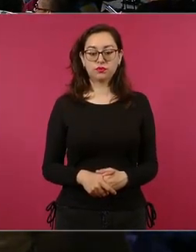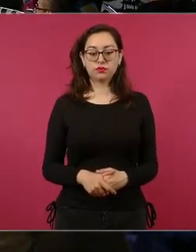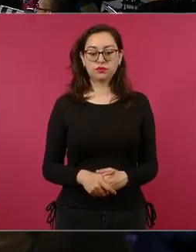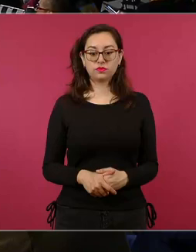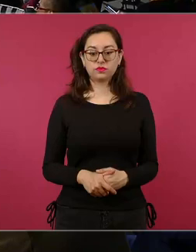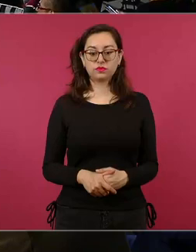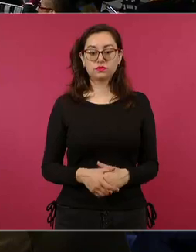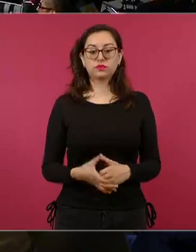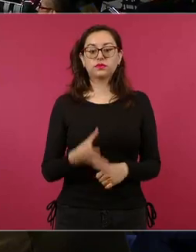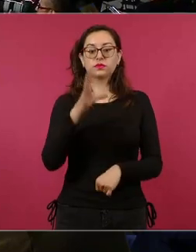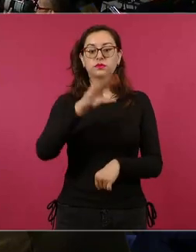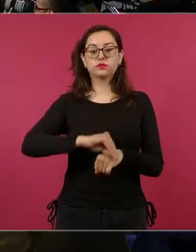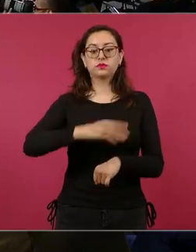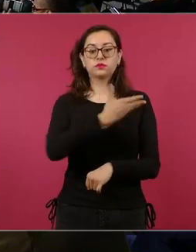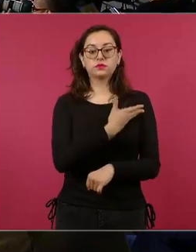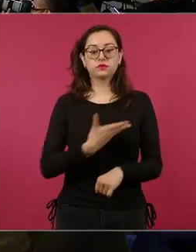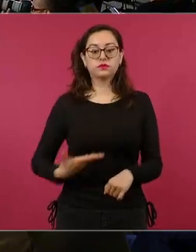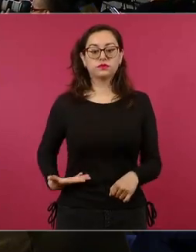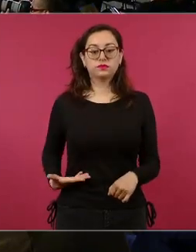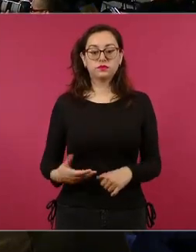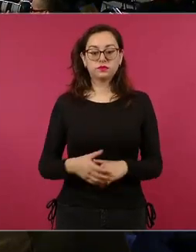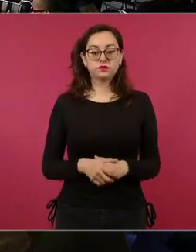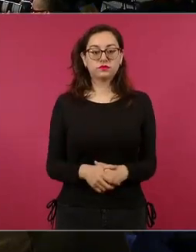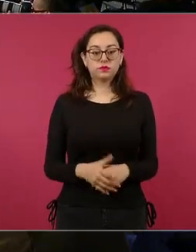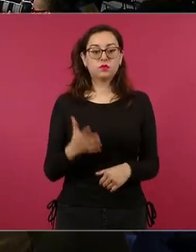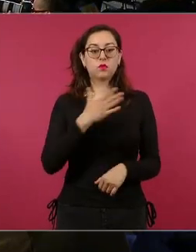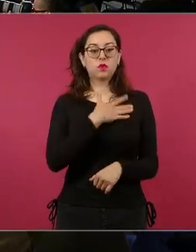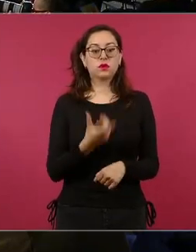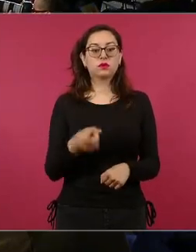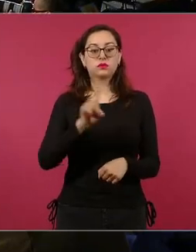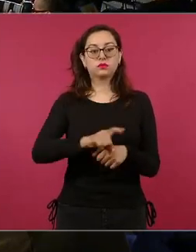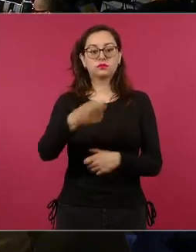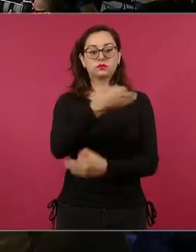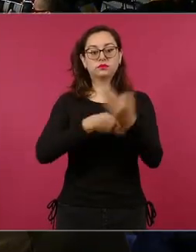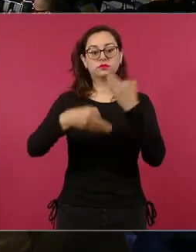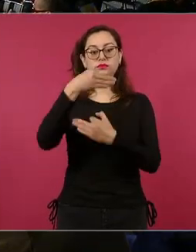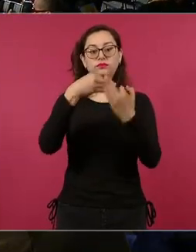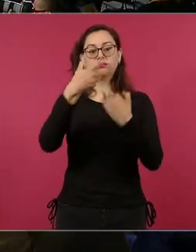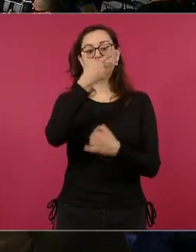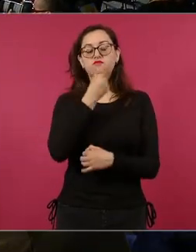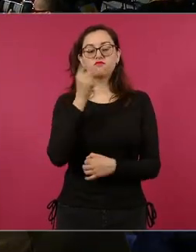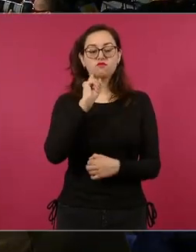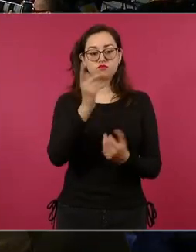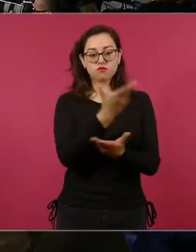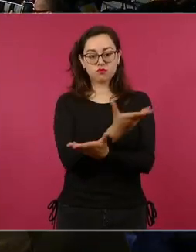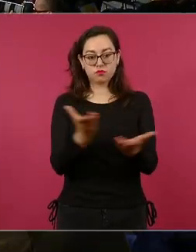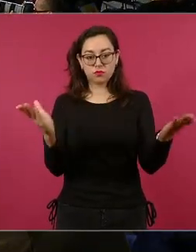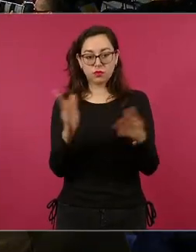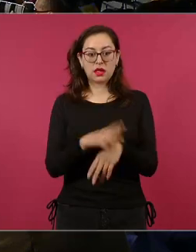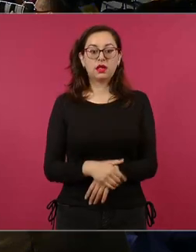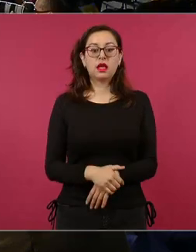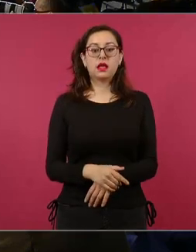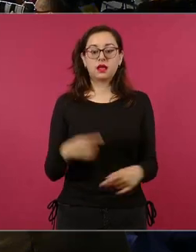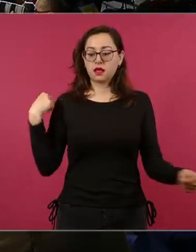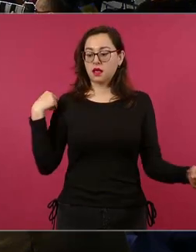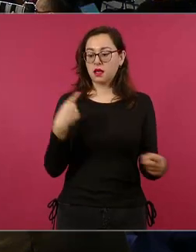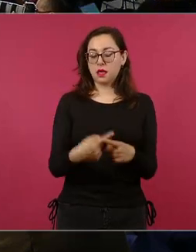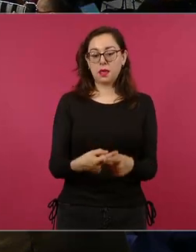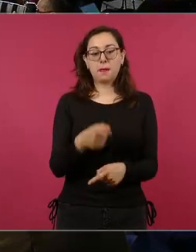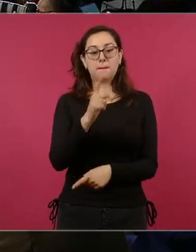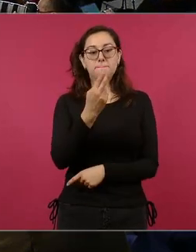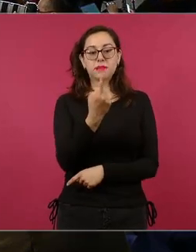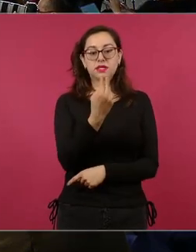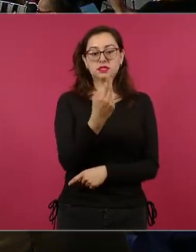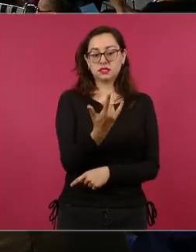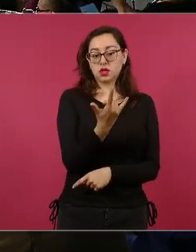Con su permiso, señor presidente. Muy buenos días a todas, a todos. Vamos a ver el avance de sobreimpunidad del 25 de junio